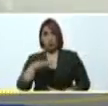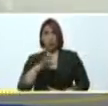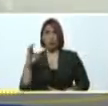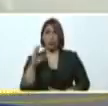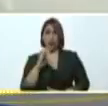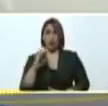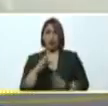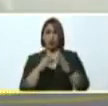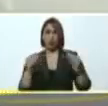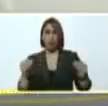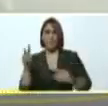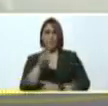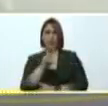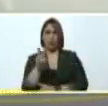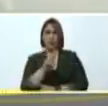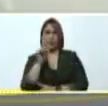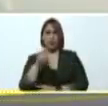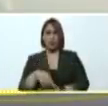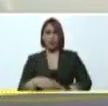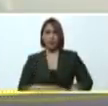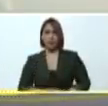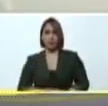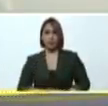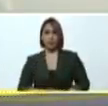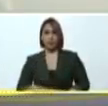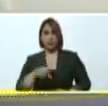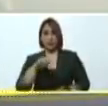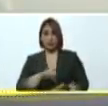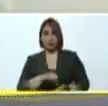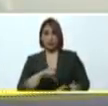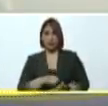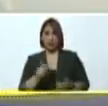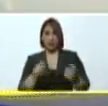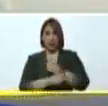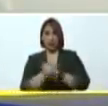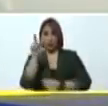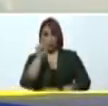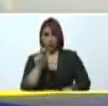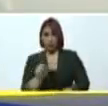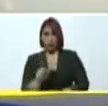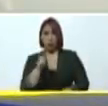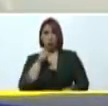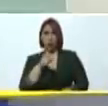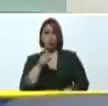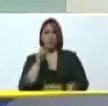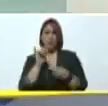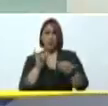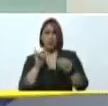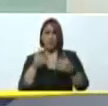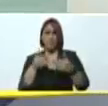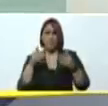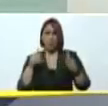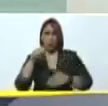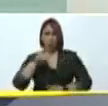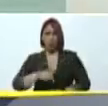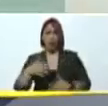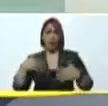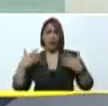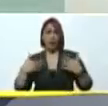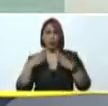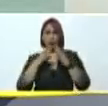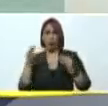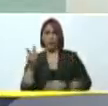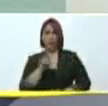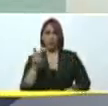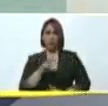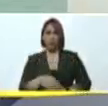para toda Venezuela así como el centro de trasplante de médula ósea que usted está inaugurando hoy que es una alegría para todos los venezolanos y las